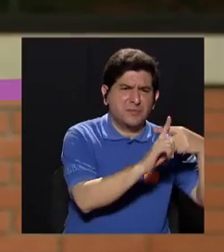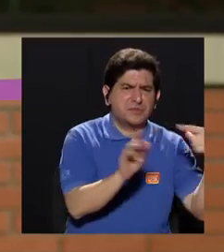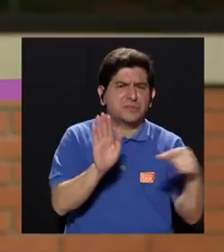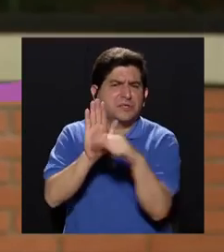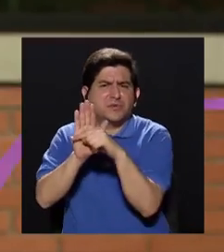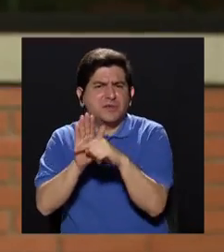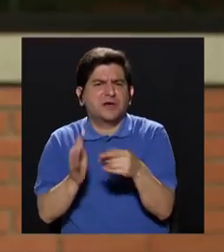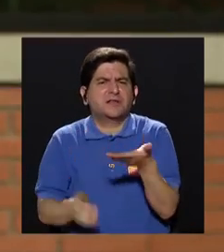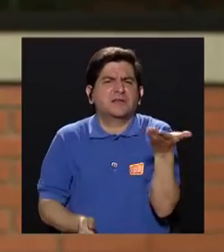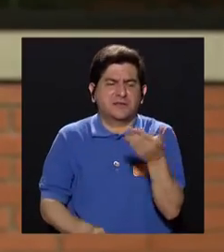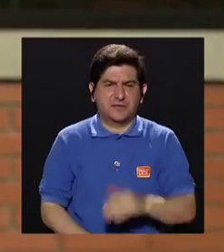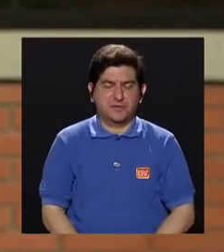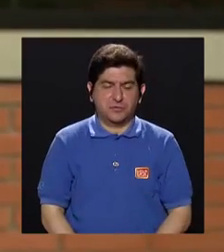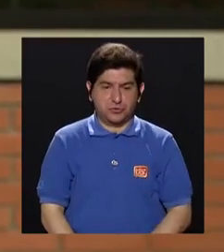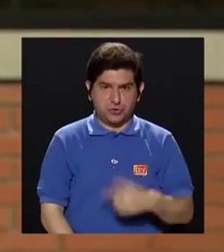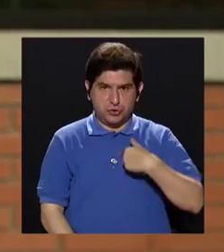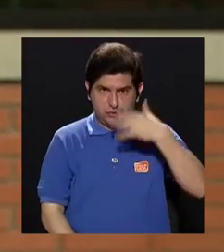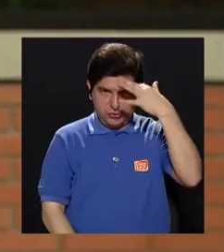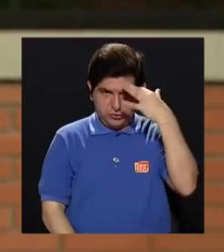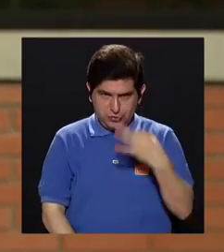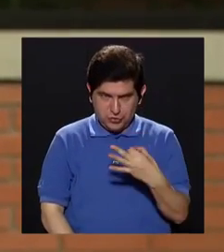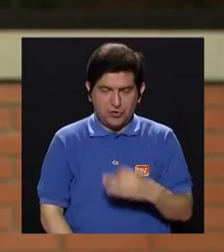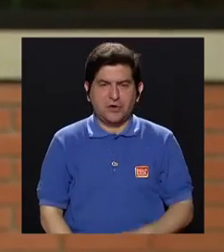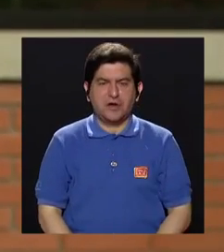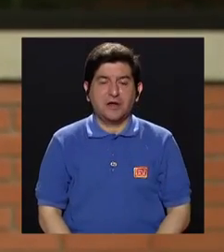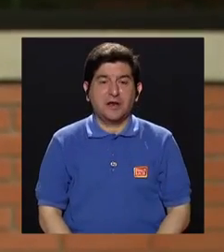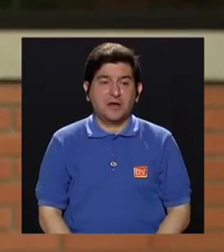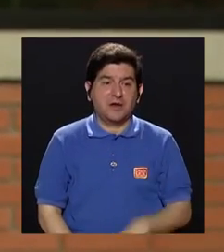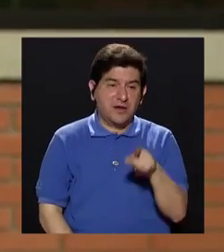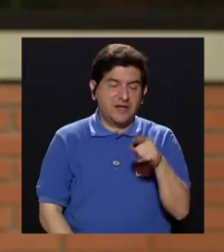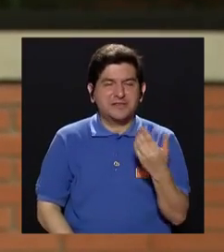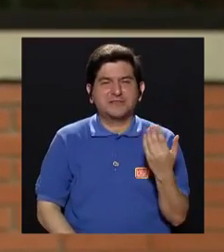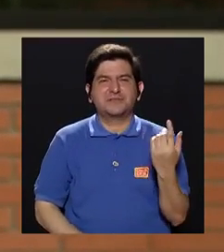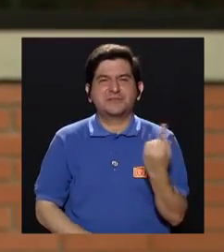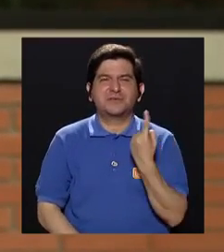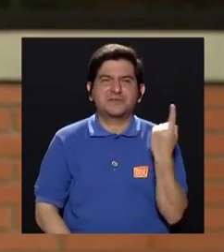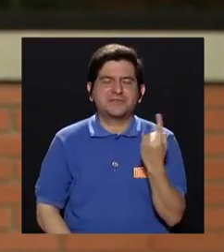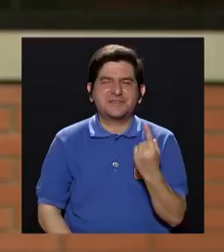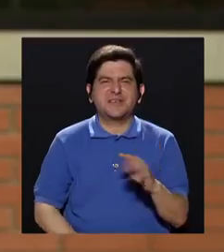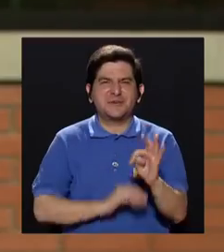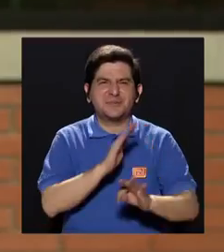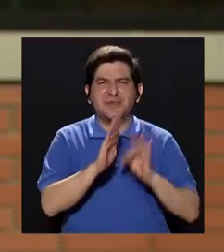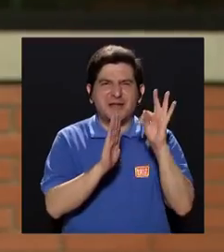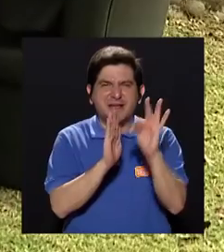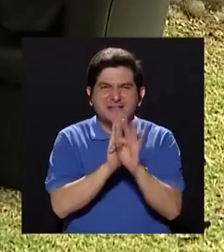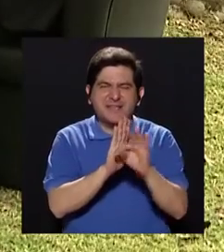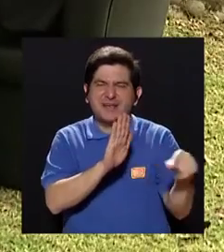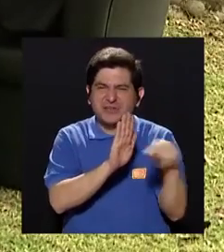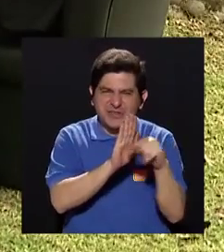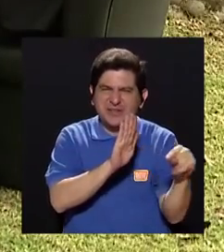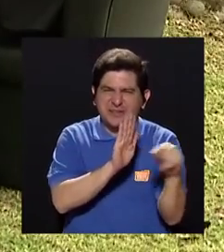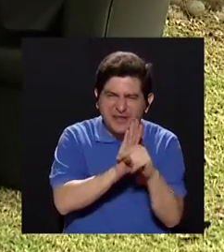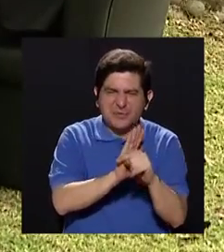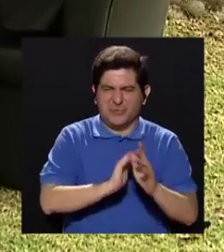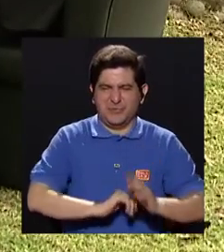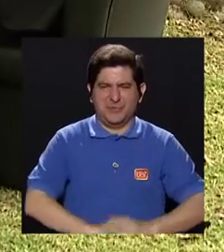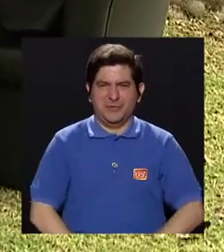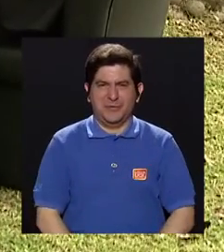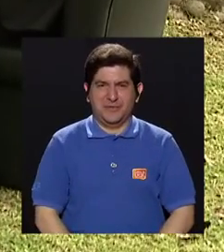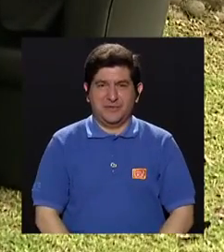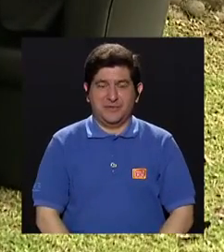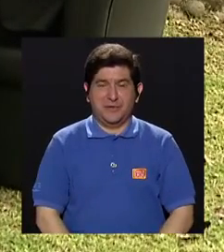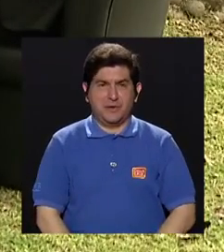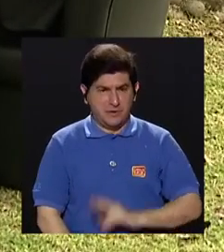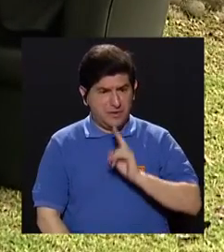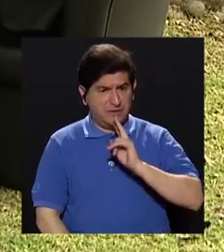caso. Sí, el detalle está en que si yo creo que sea la pobre se ha estigmatizado siempre, se le ha puesto más un sentido negativo, ¿verdad?, porque